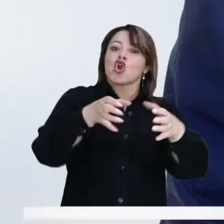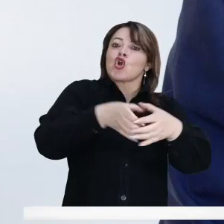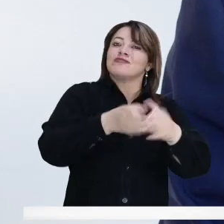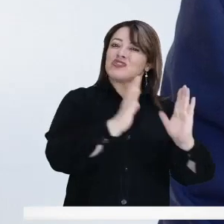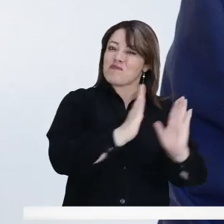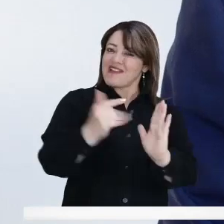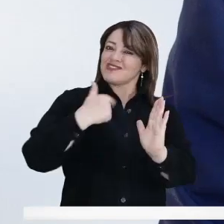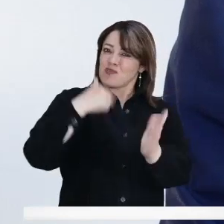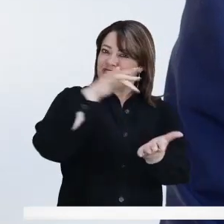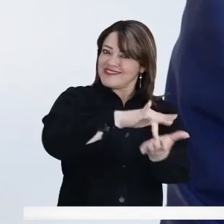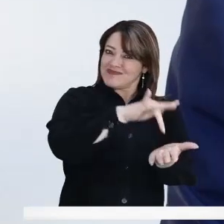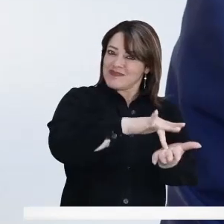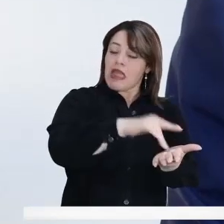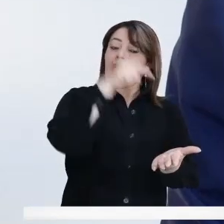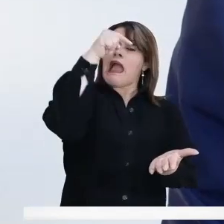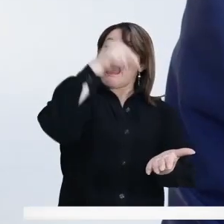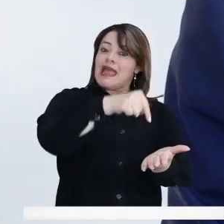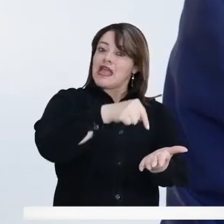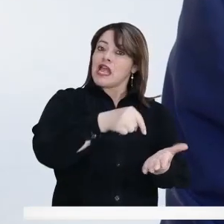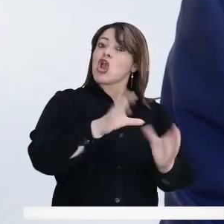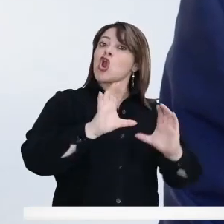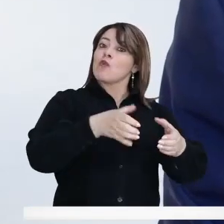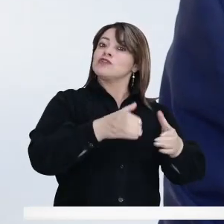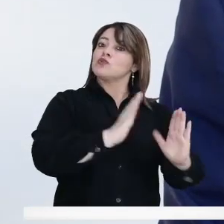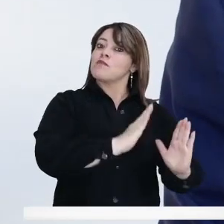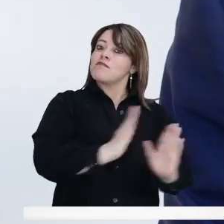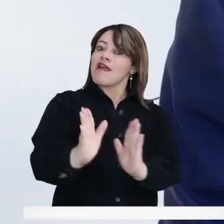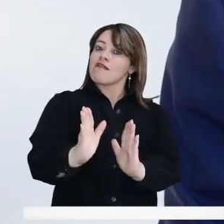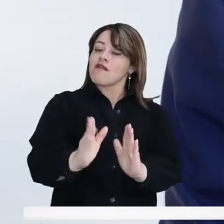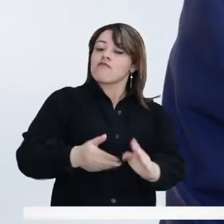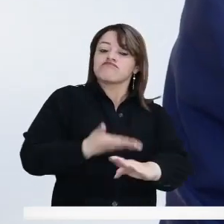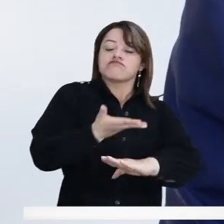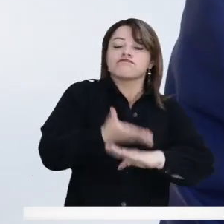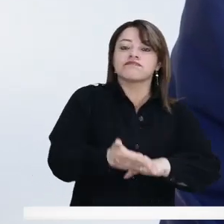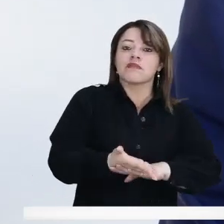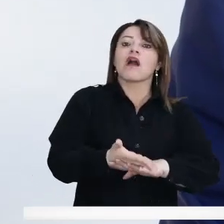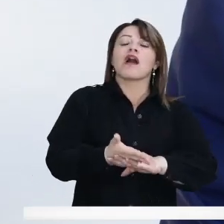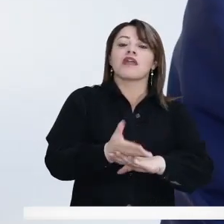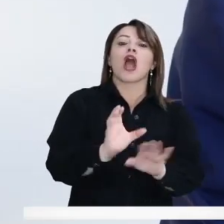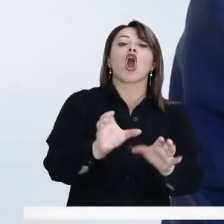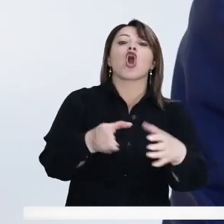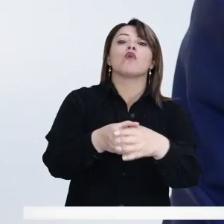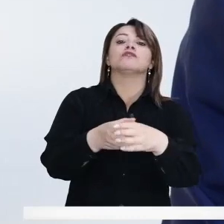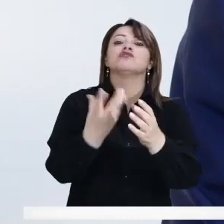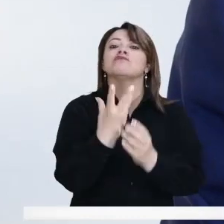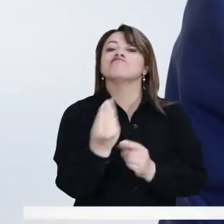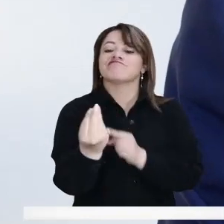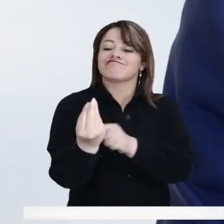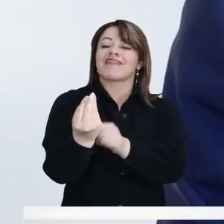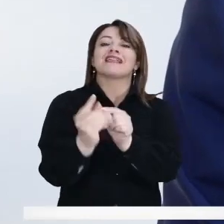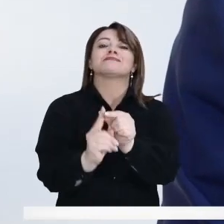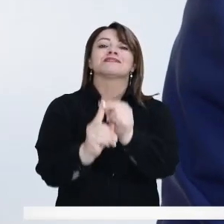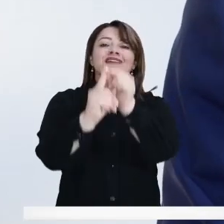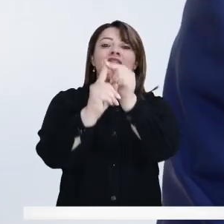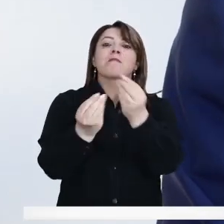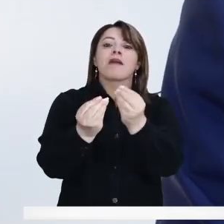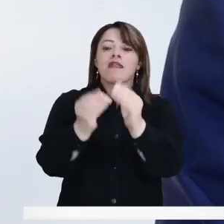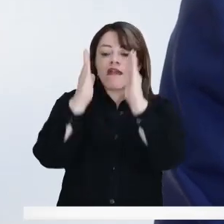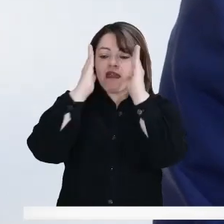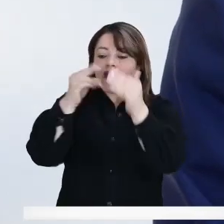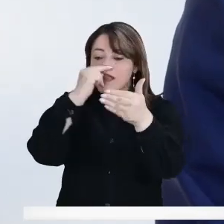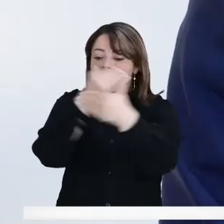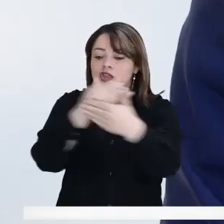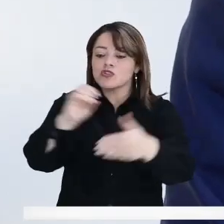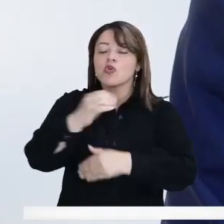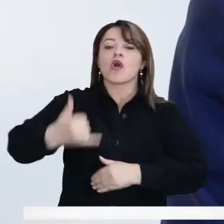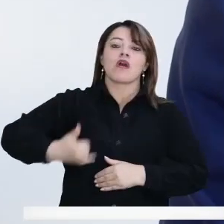la comisión del plan y allí se planteó justamente la necesidad de crear una comisión accidental para tratar el